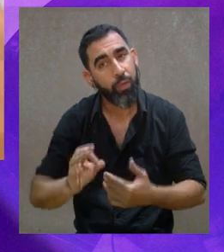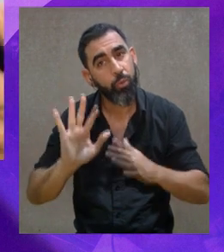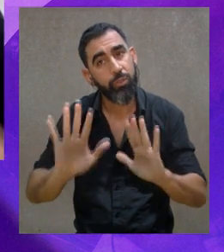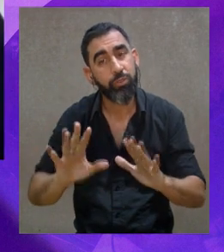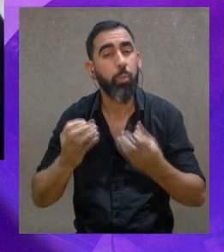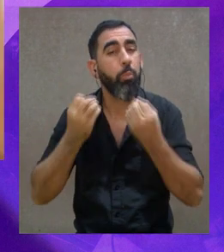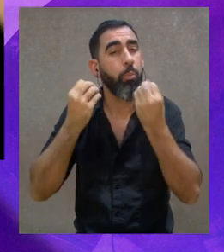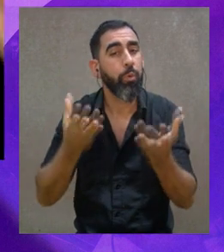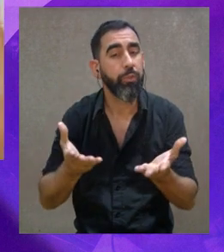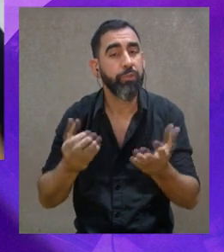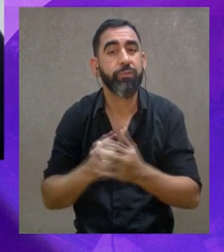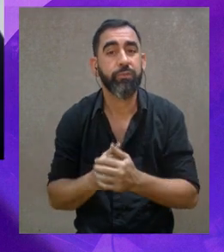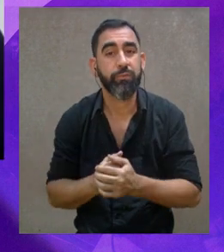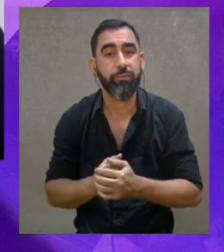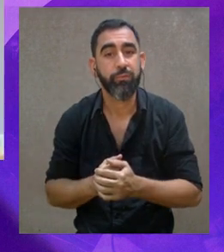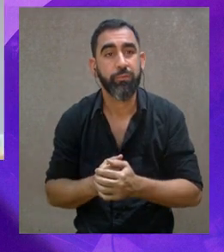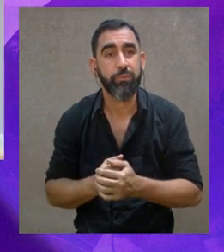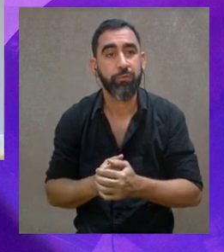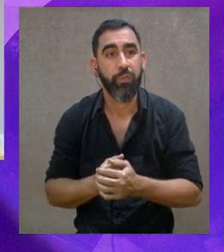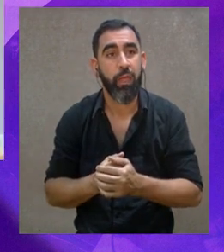resulta por lo menos incómodo al entendimiento.